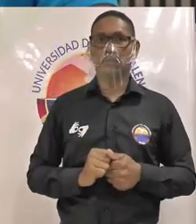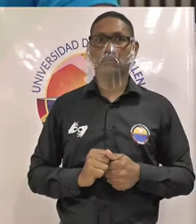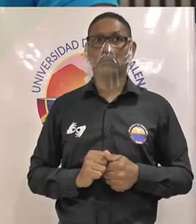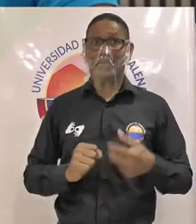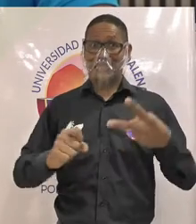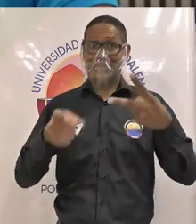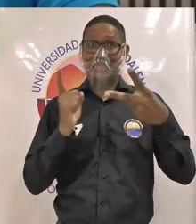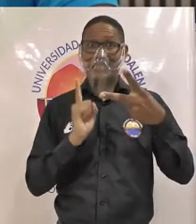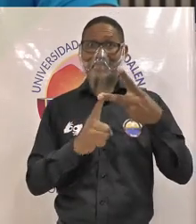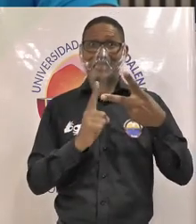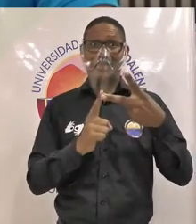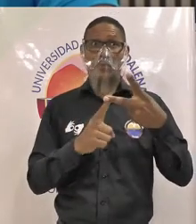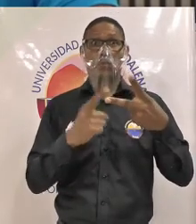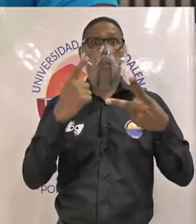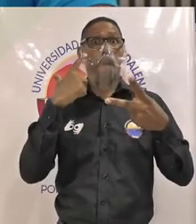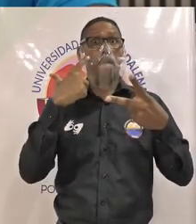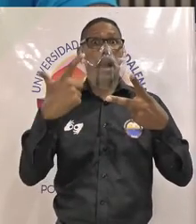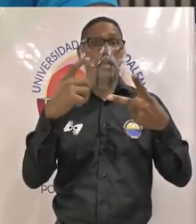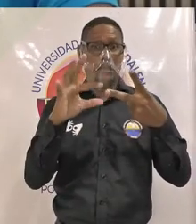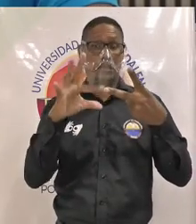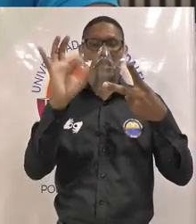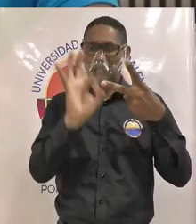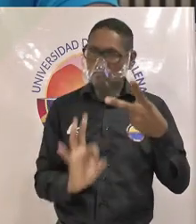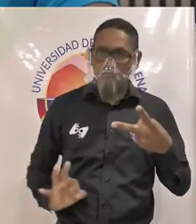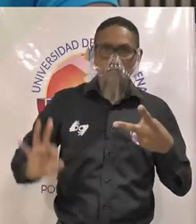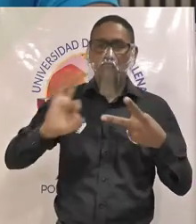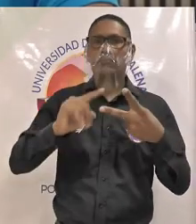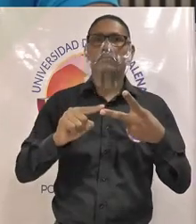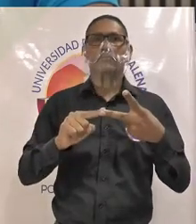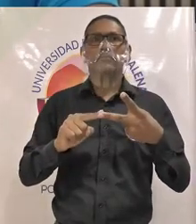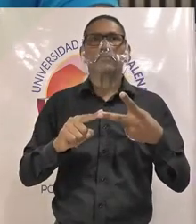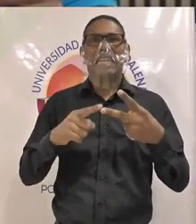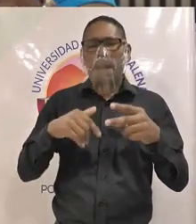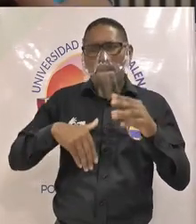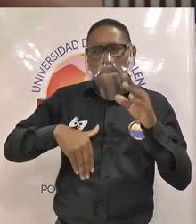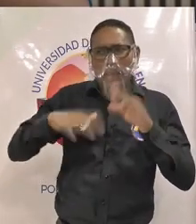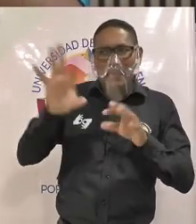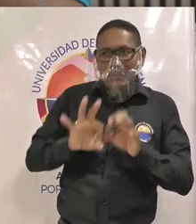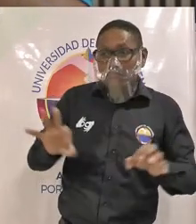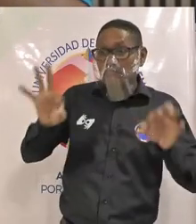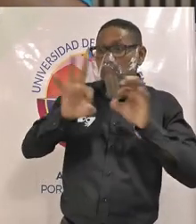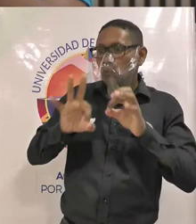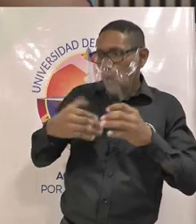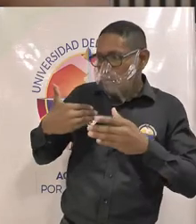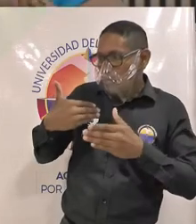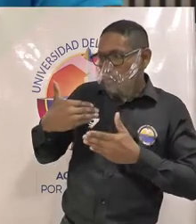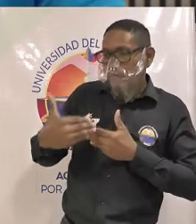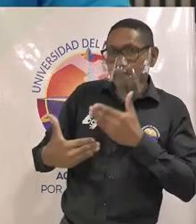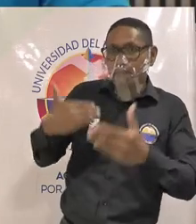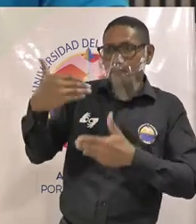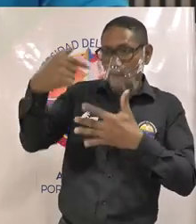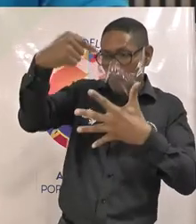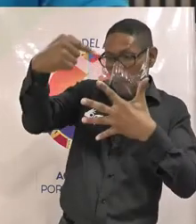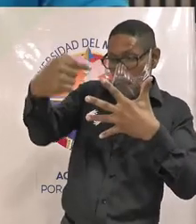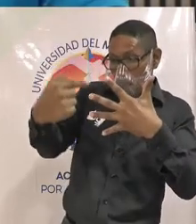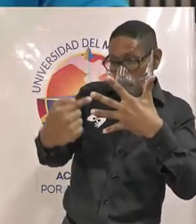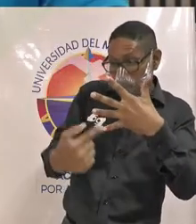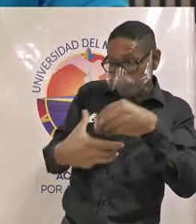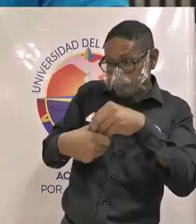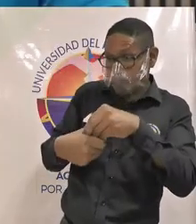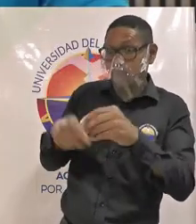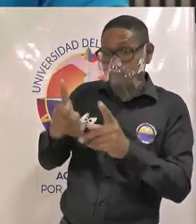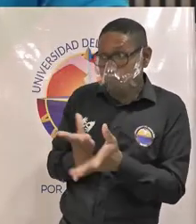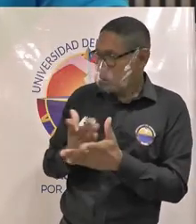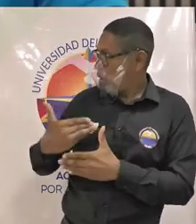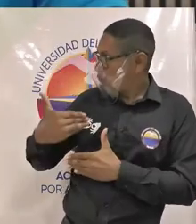considero que es una de las más importantes es que además de priorizar que lo importante es el desarrollo integral del